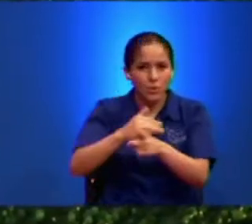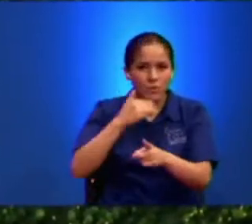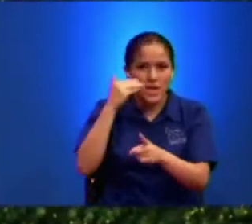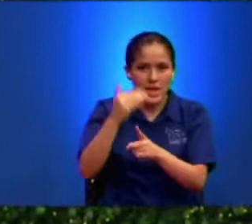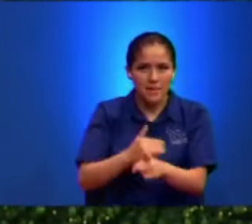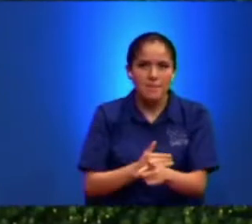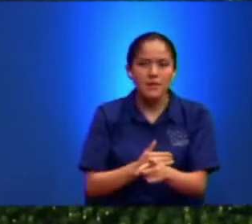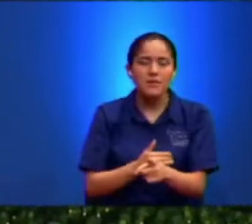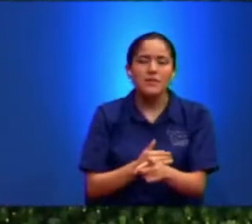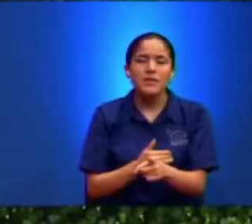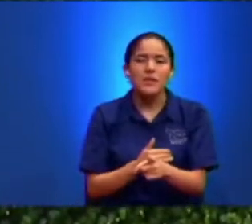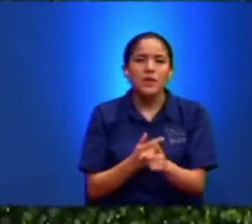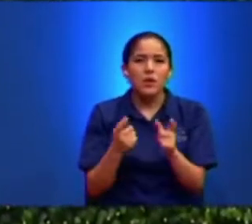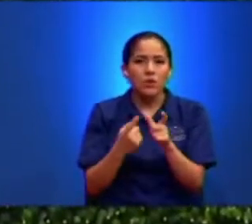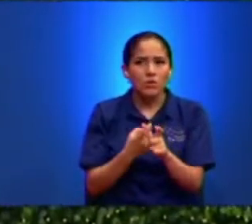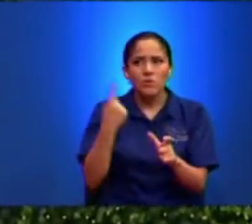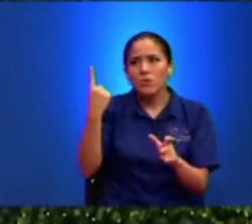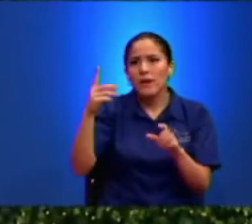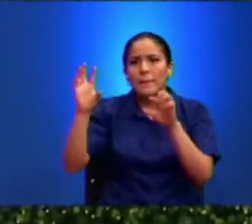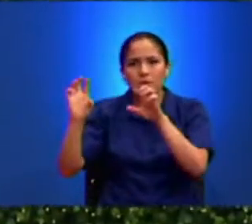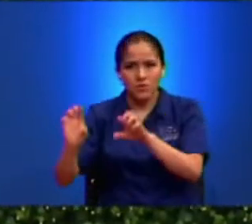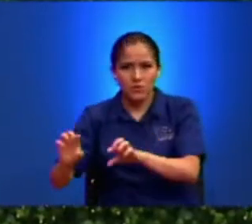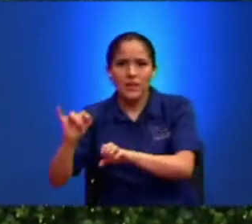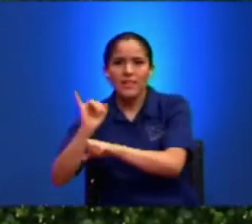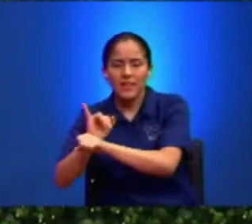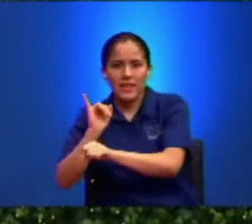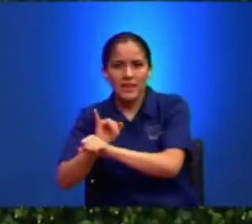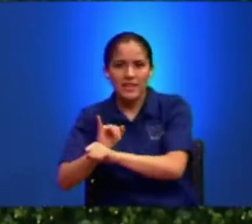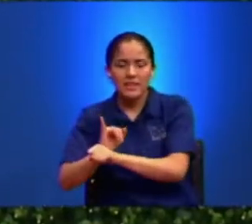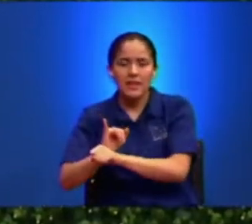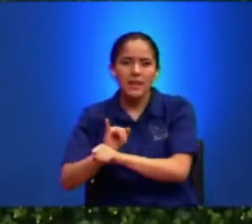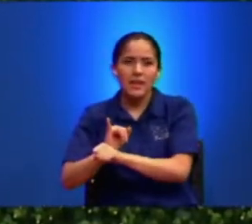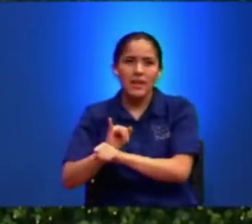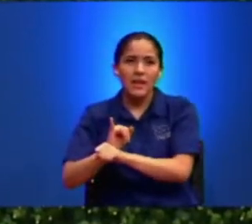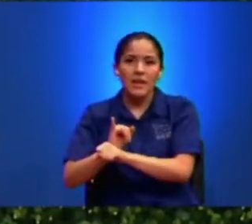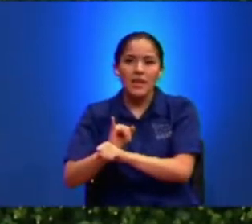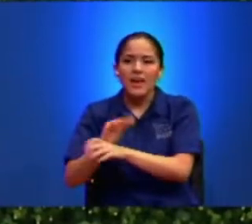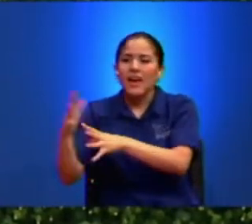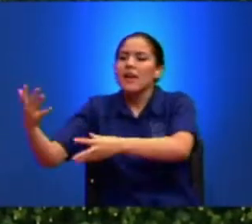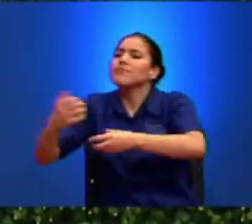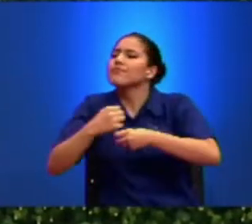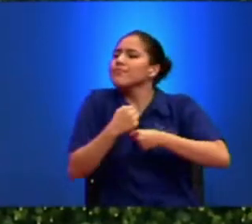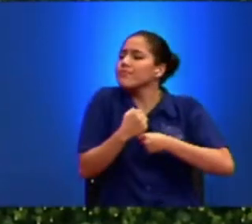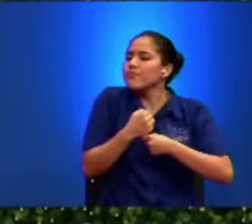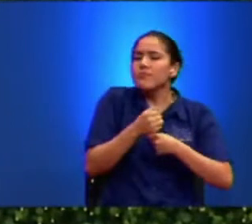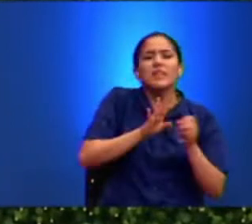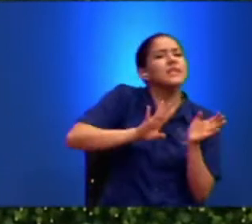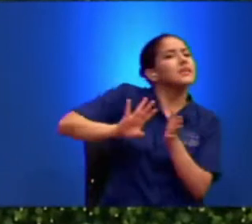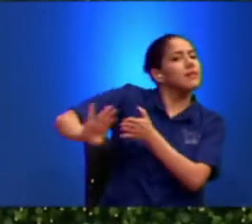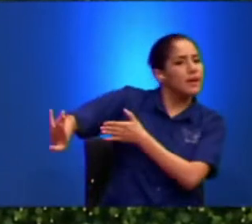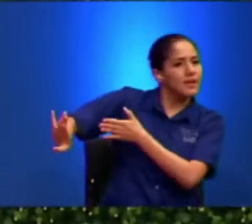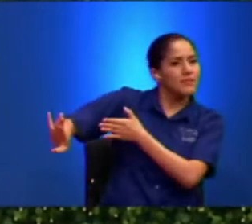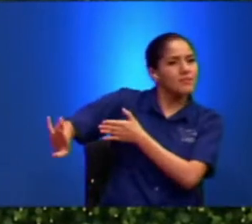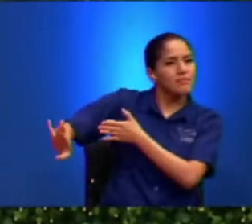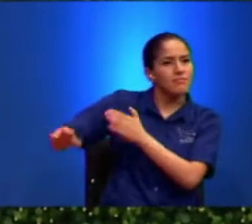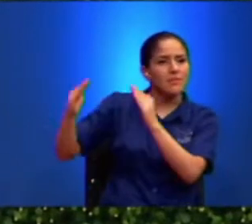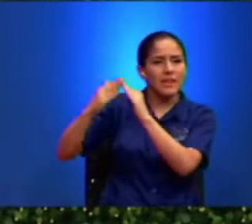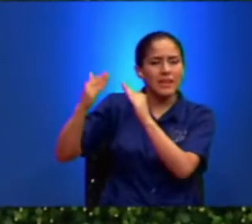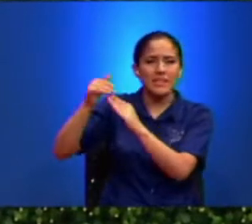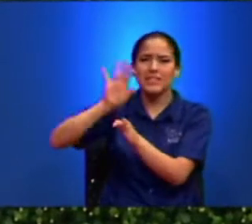Disipulado Con El Diaconado O Con El Pastor Agarra Sus Bártulos Y Se Va No Comprende